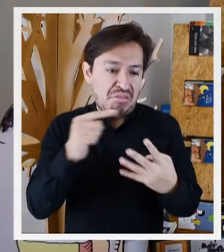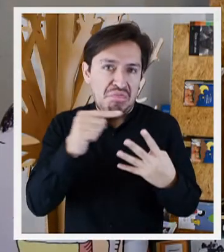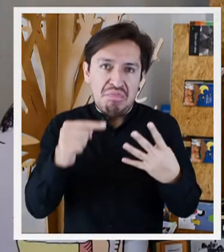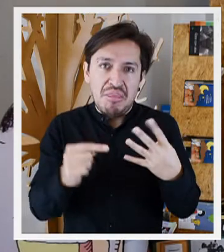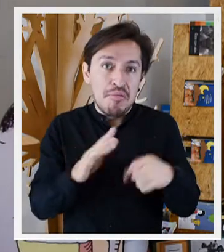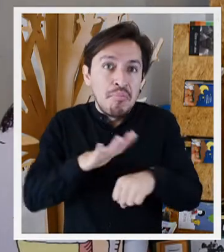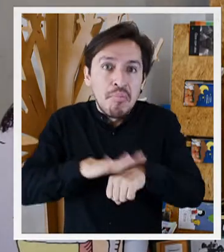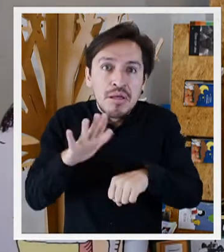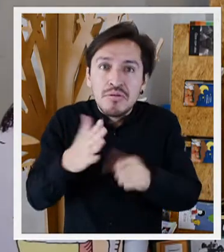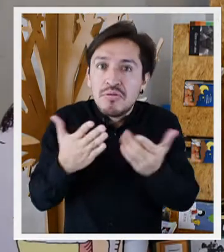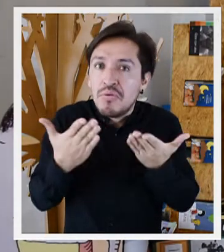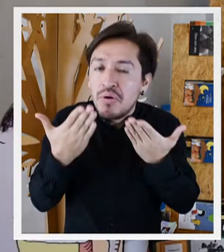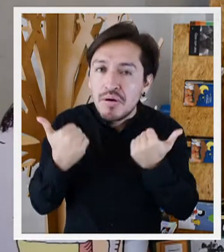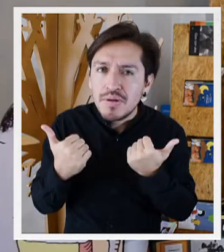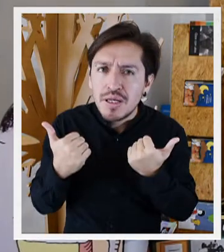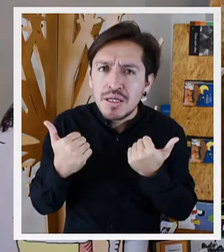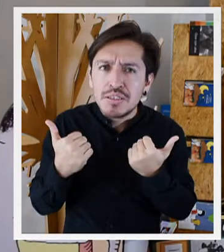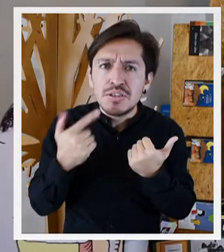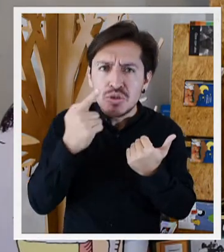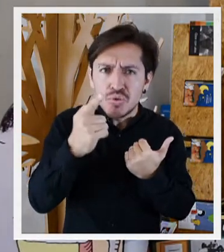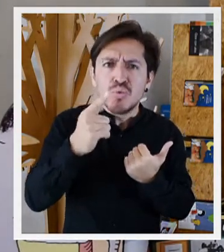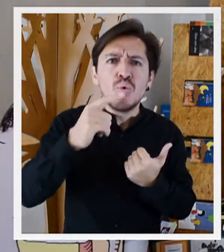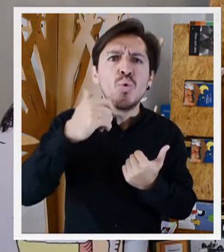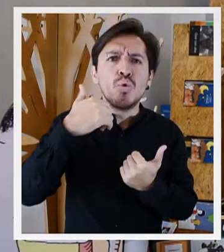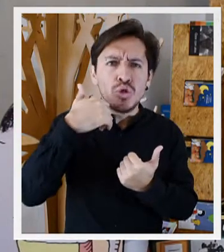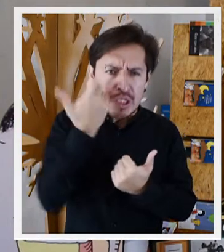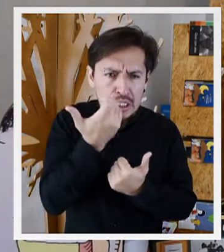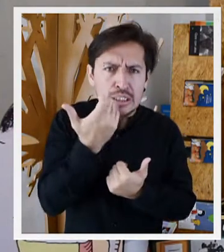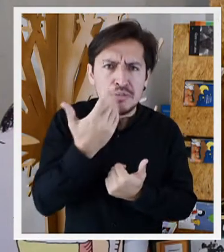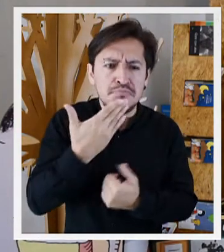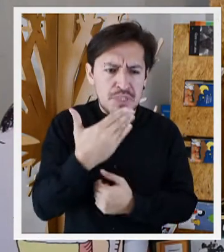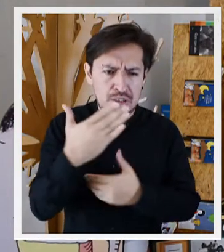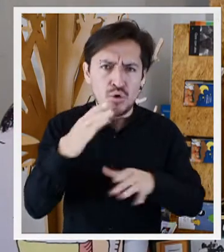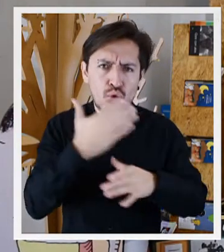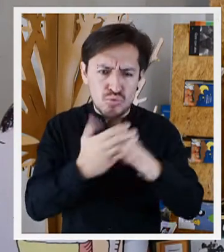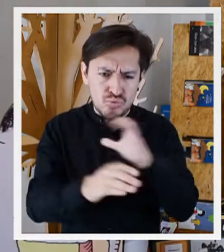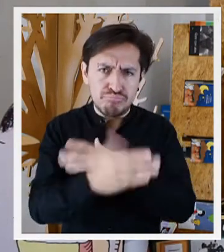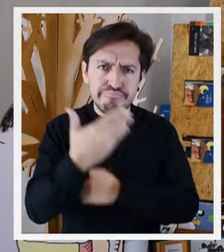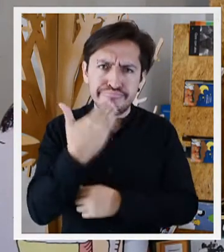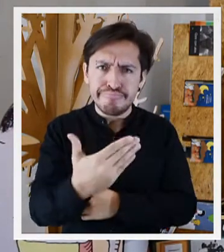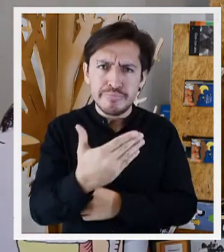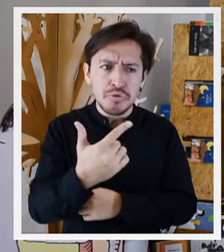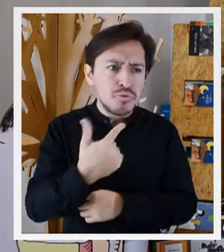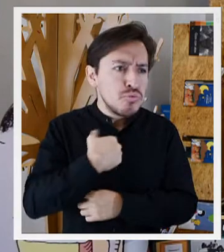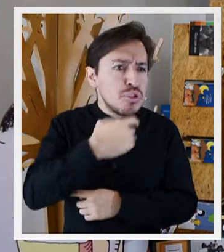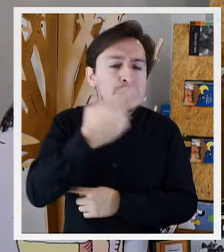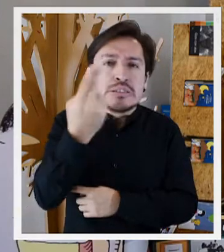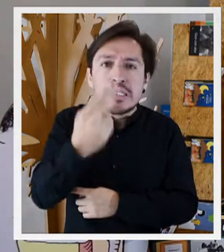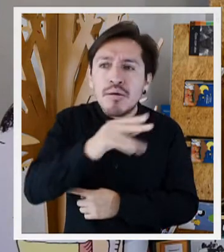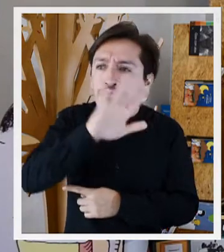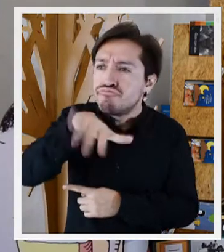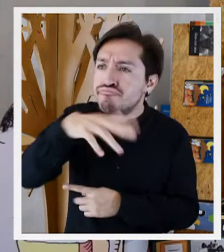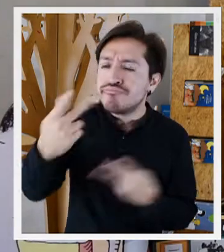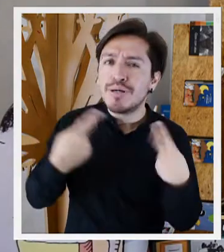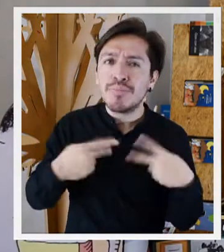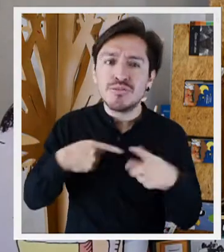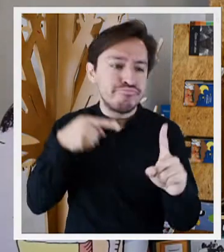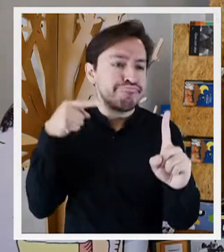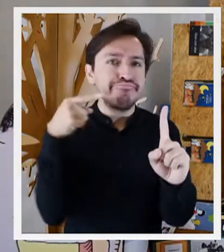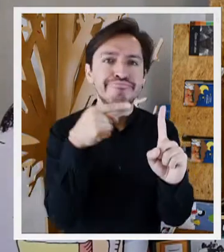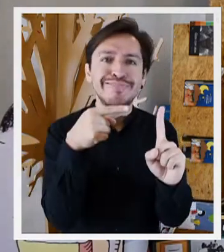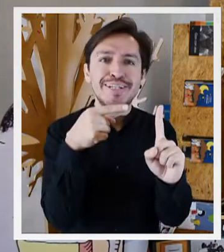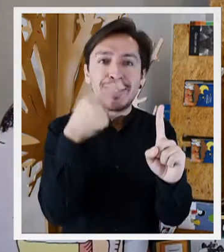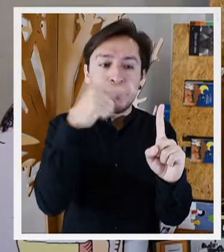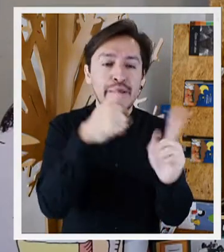No quedaba de otra. Si quieres hacer algo bien, tienes que encontrar al mejor en ello. ¿Dónde encontraría aquel que me ayudara